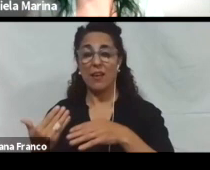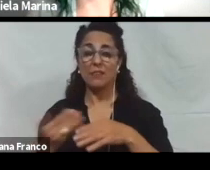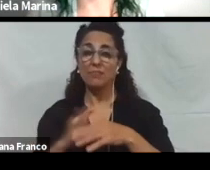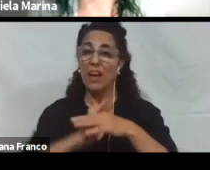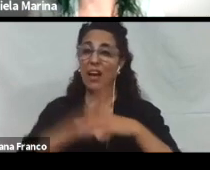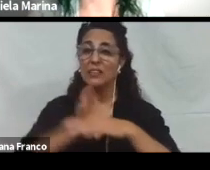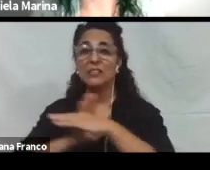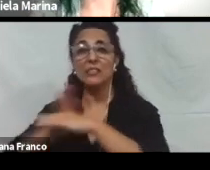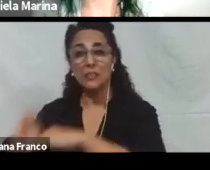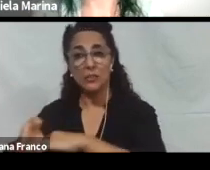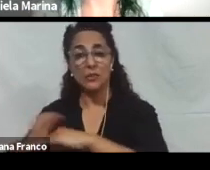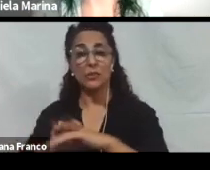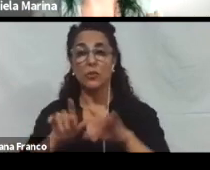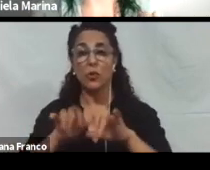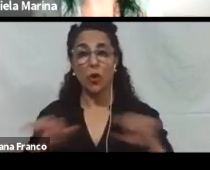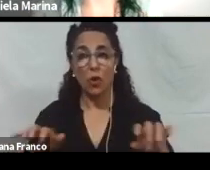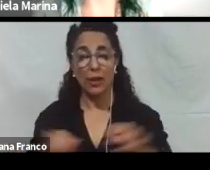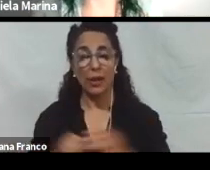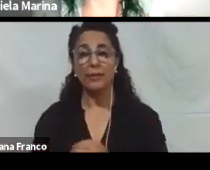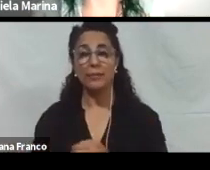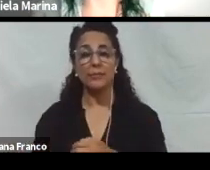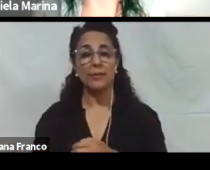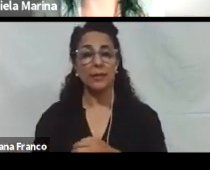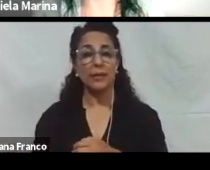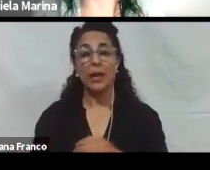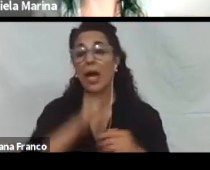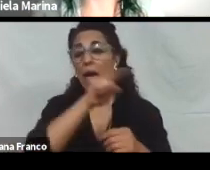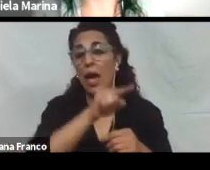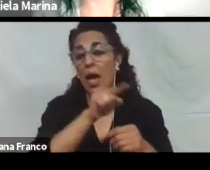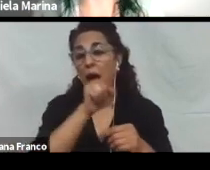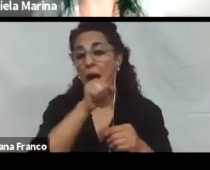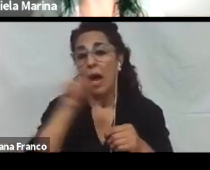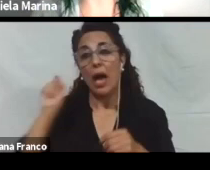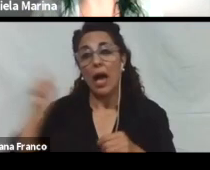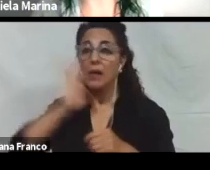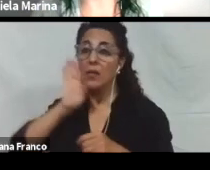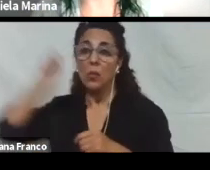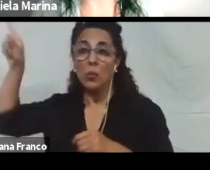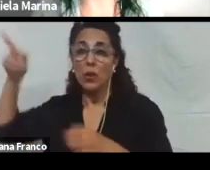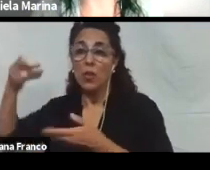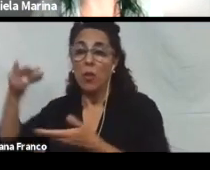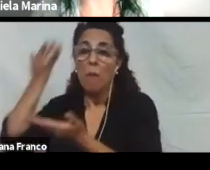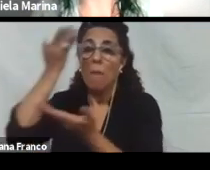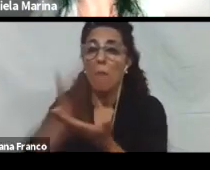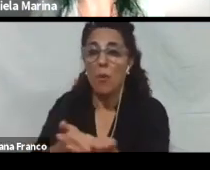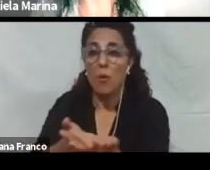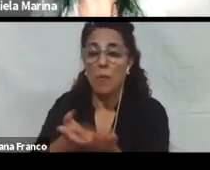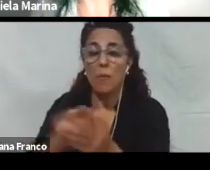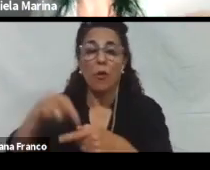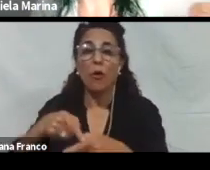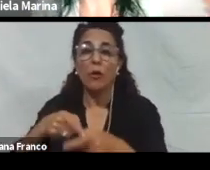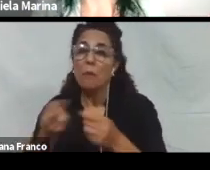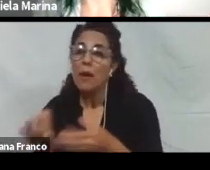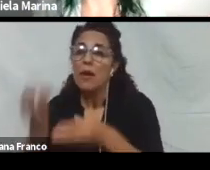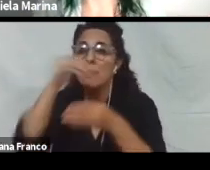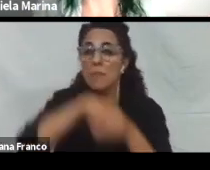online. Lo que ellos proponen es una serie de pautas que nos van a servir para implementar justamente